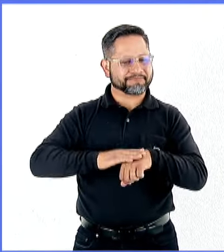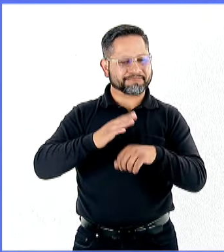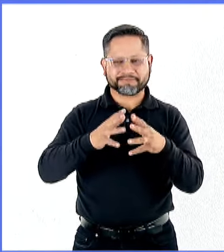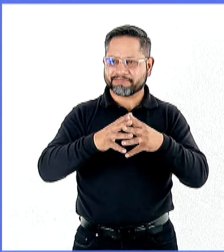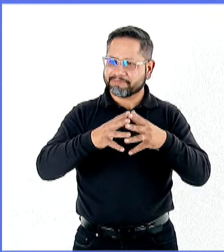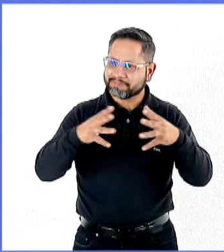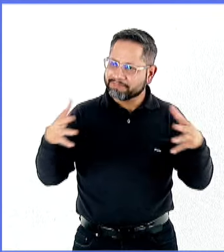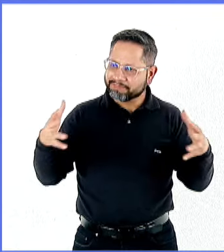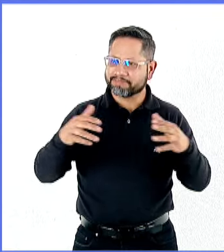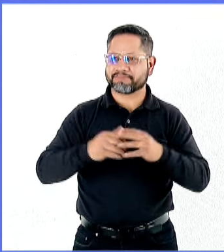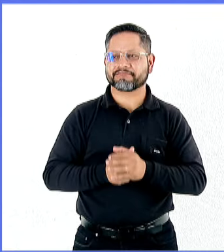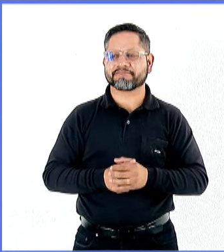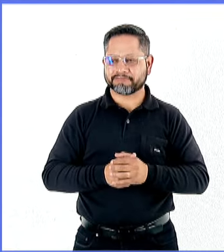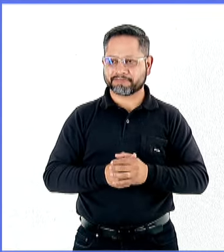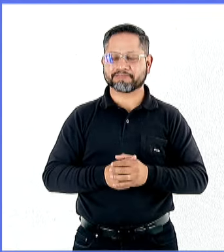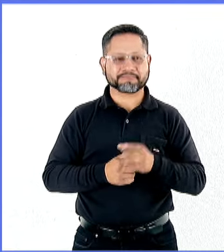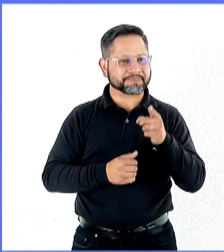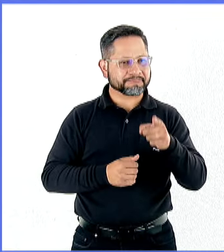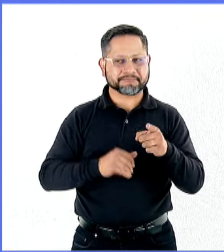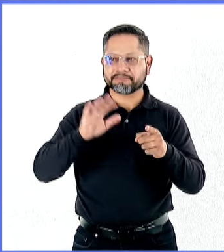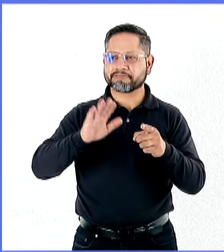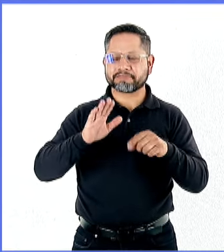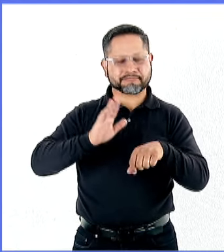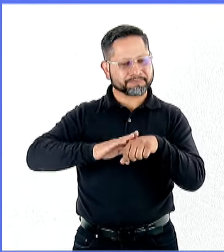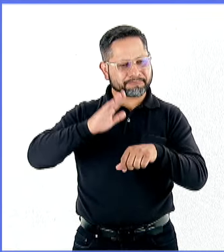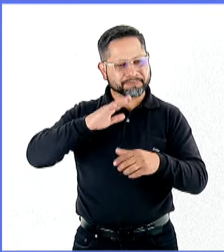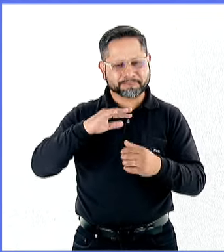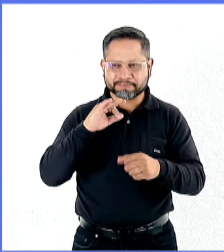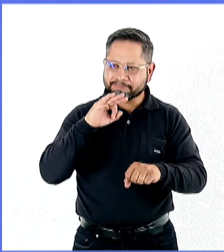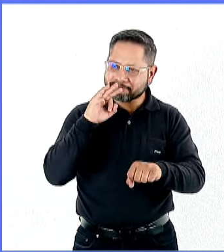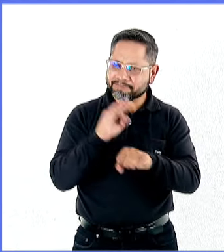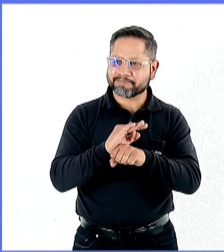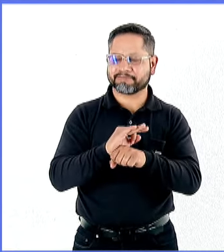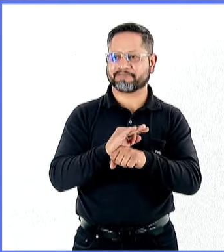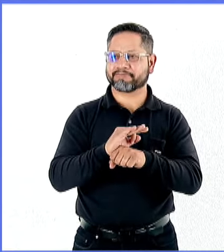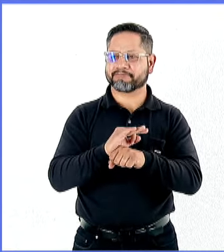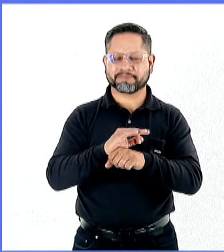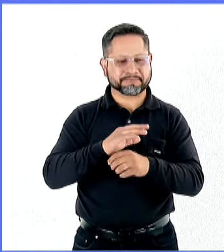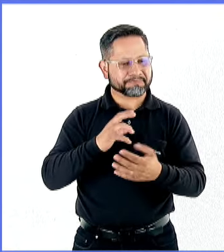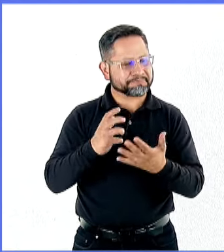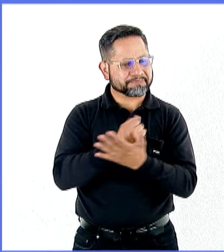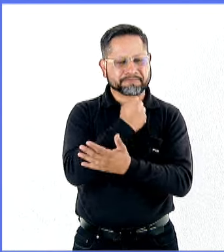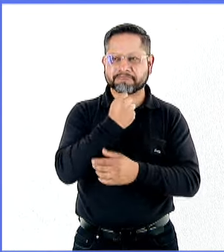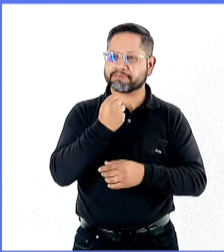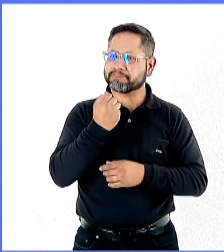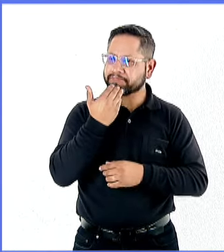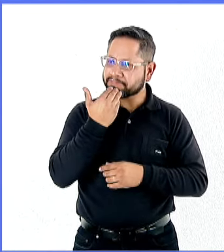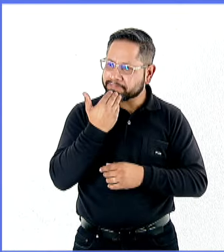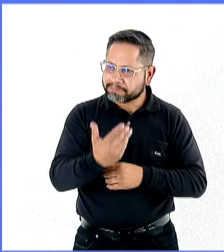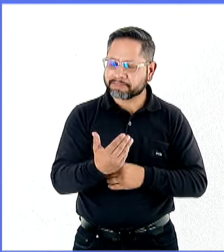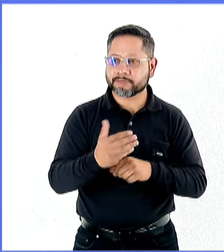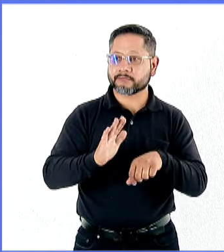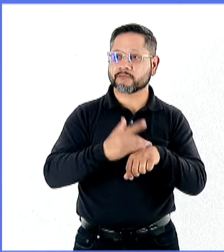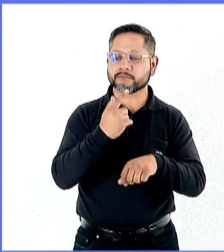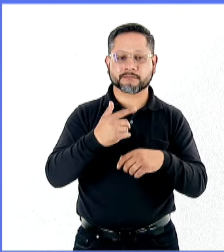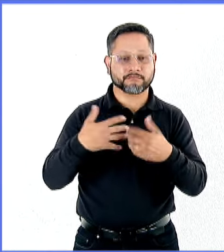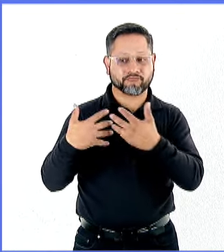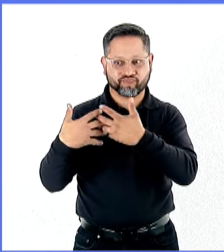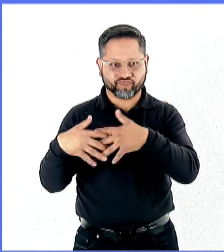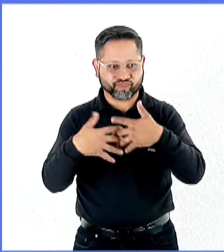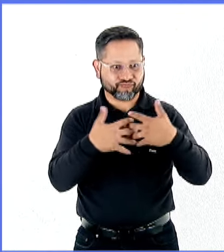triunfador, digamos, el que se ha beneficiado mucho de esta integración de las cadenas de producción